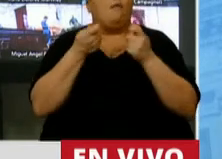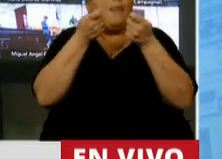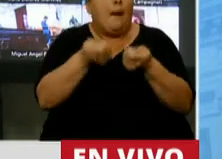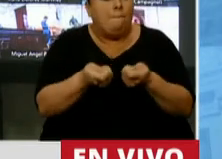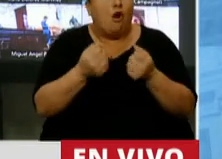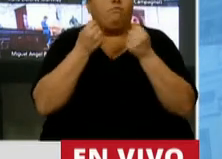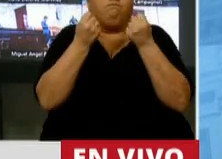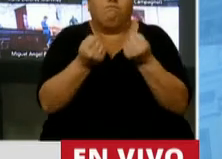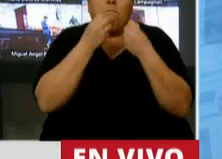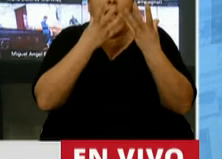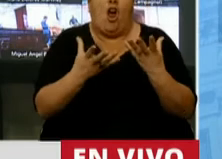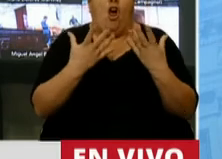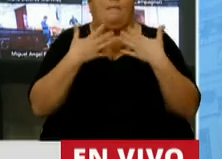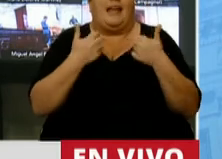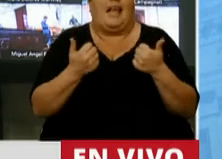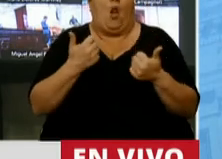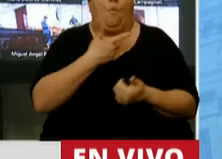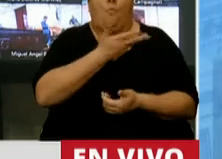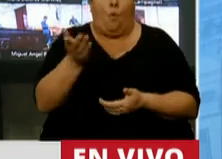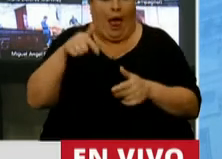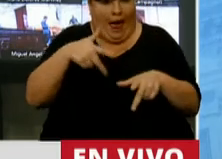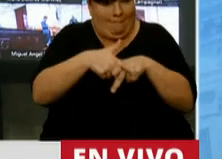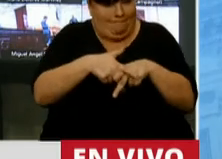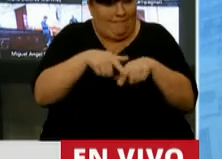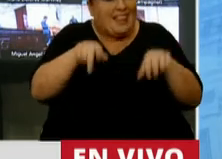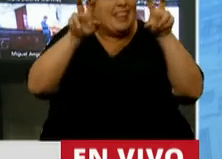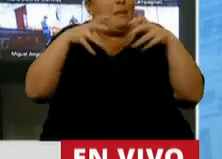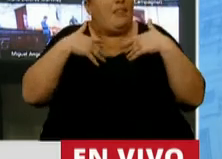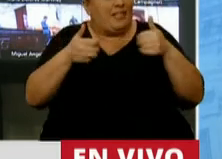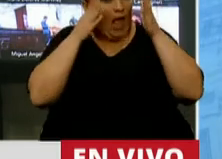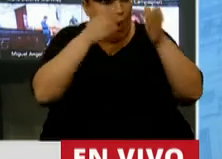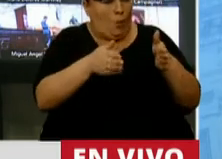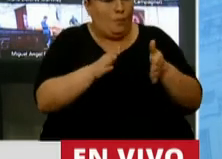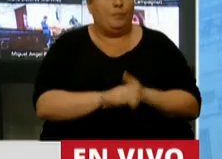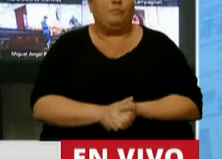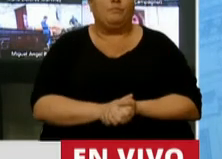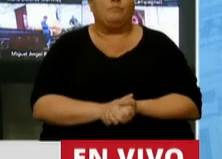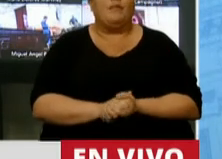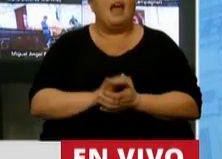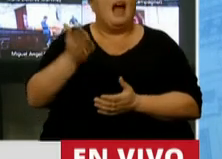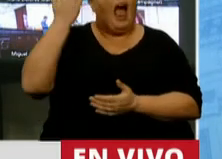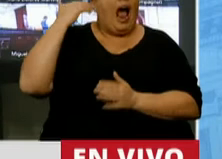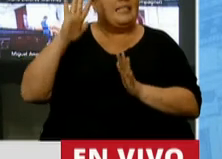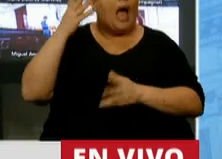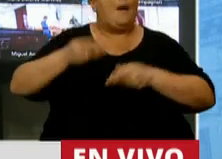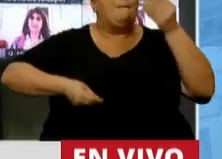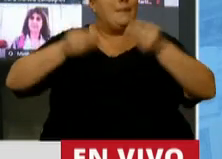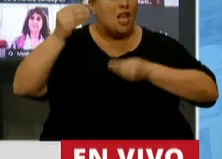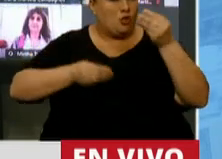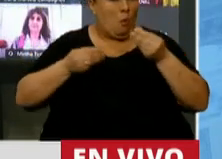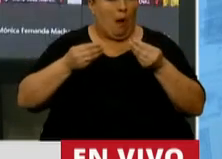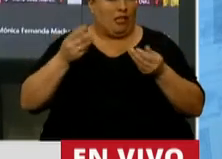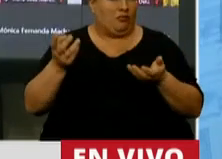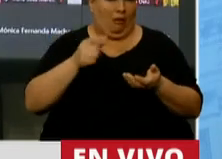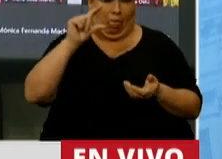y fortalece a la salud pública. Y aquí me voy a detener un segundo. Veníamos de presupuestos muy